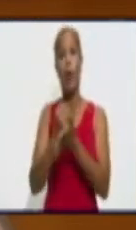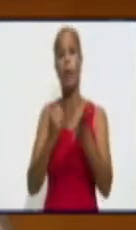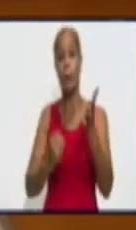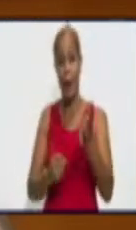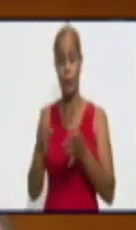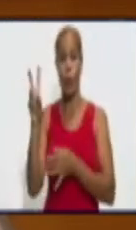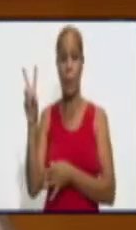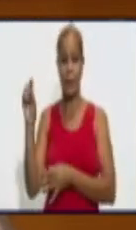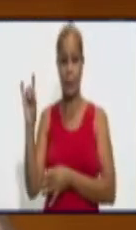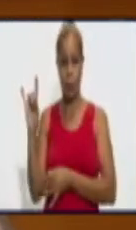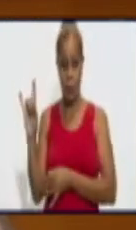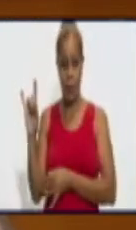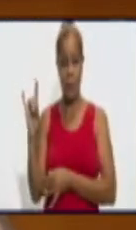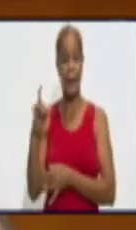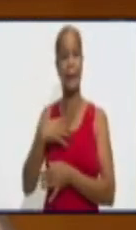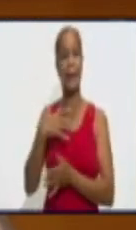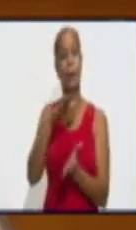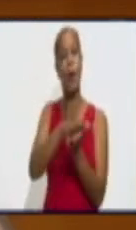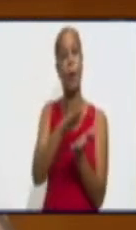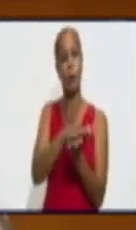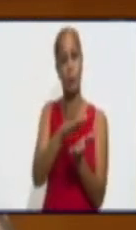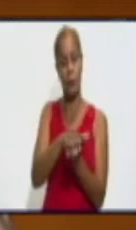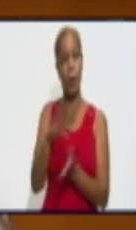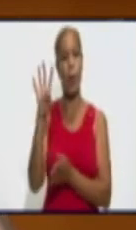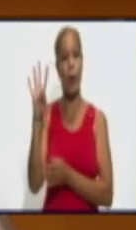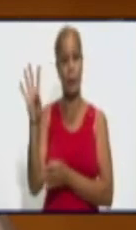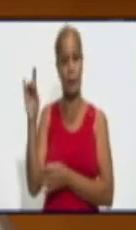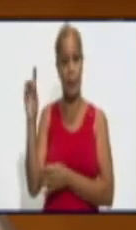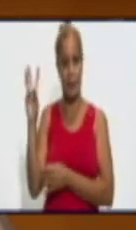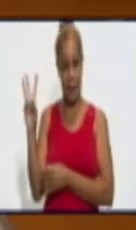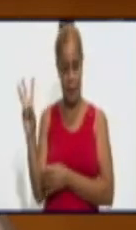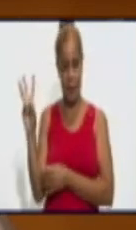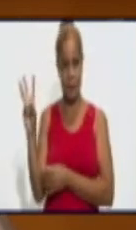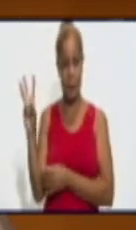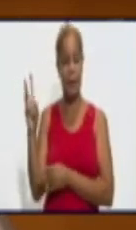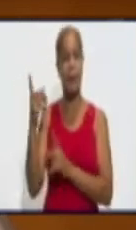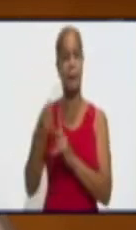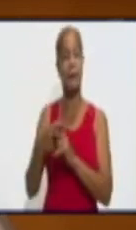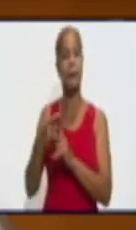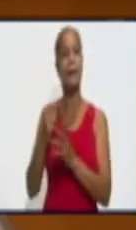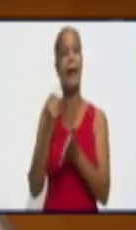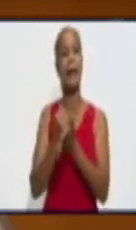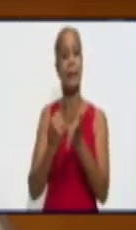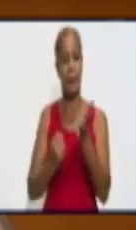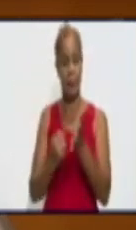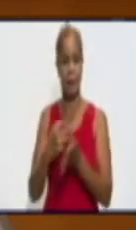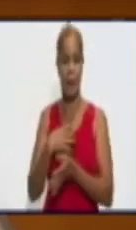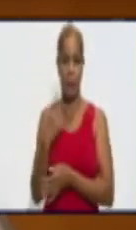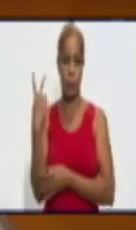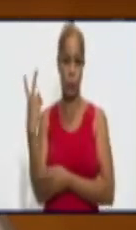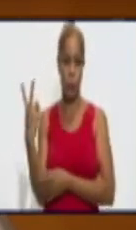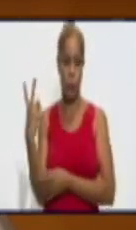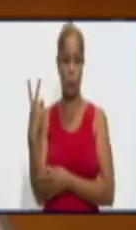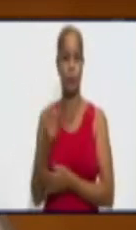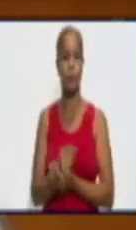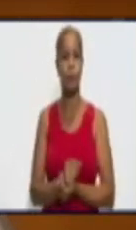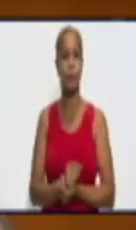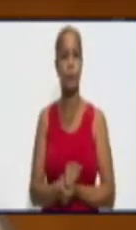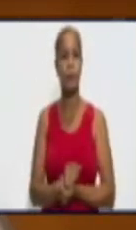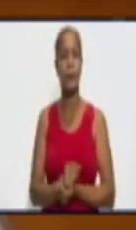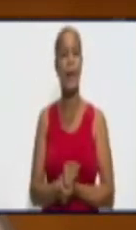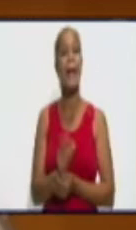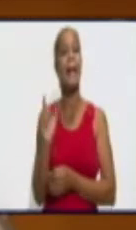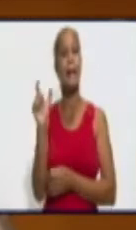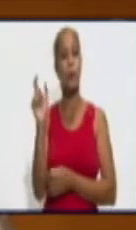Gestantes tenemos un acumulado de 43, se diagnosticó una en el día de ayer, y activas tenemos dos. Dimos en las